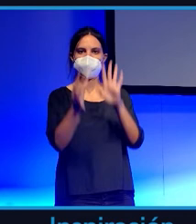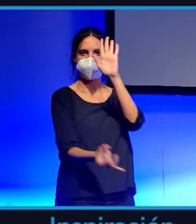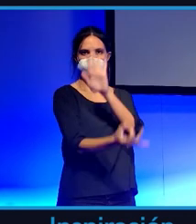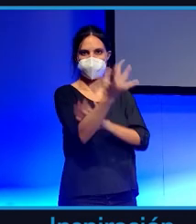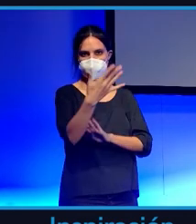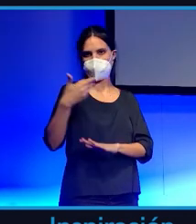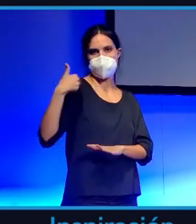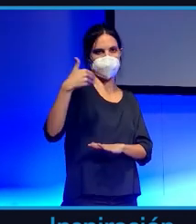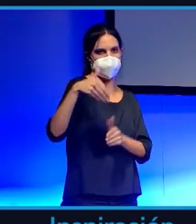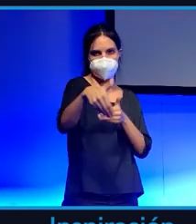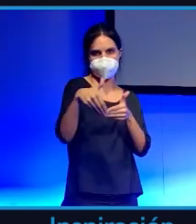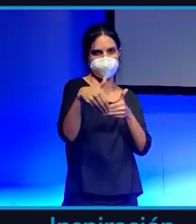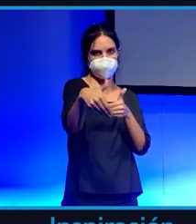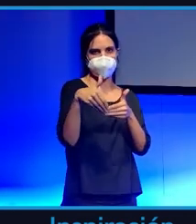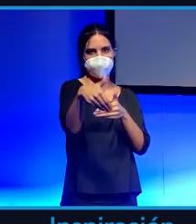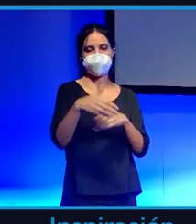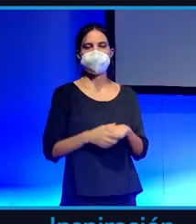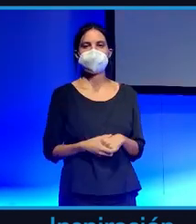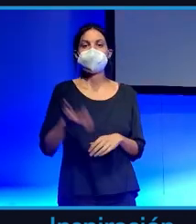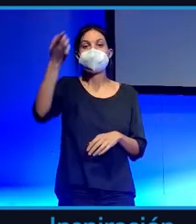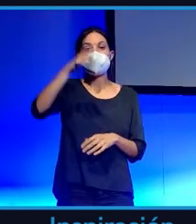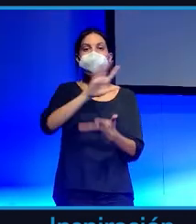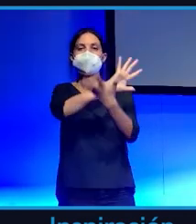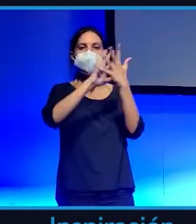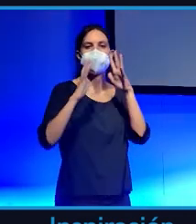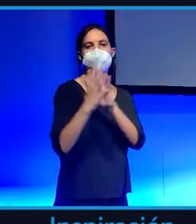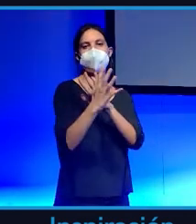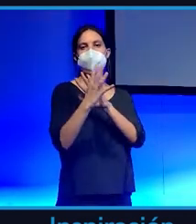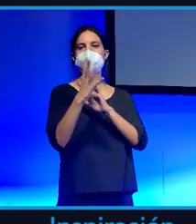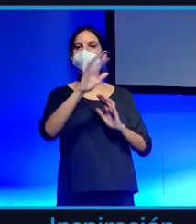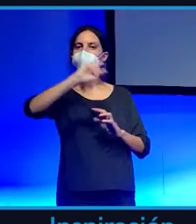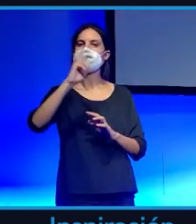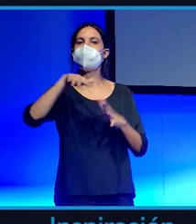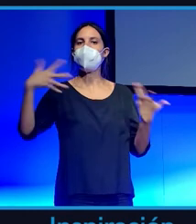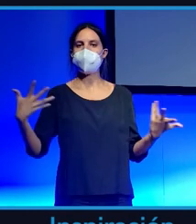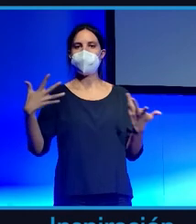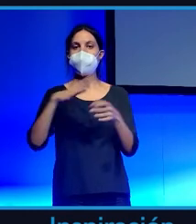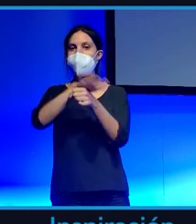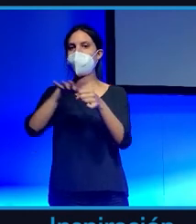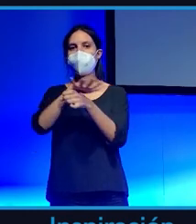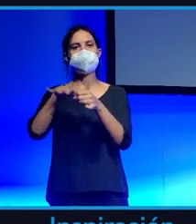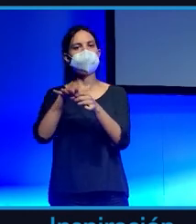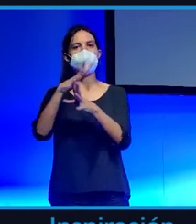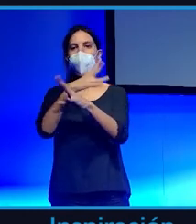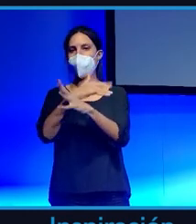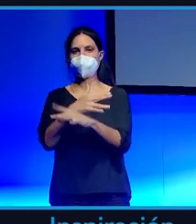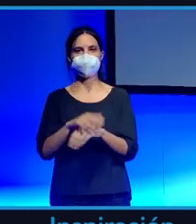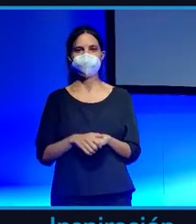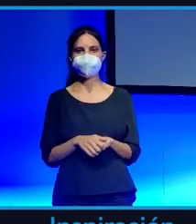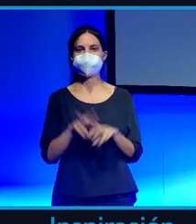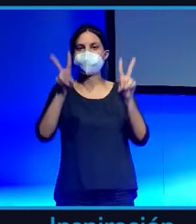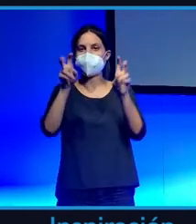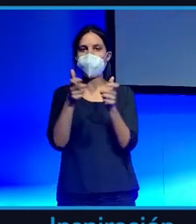Y ya, por último, hay una nueva revolución también y es el mundo de los juegos. El mundo de los videojuegos que es el mayor mercado de entretenimiento